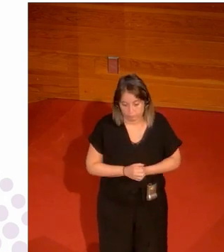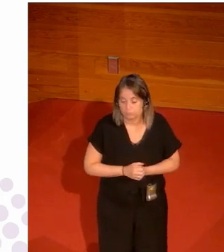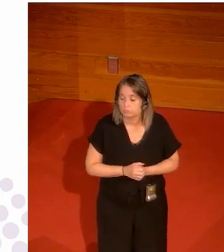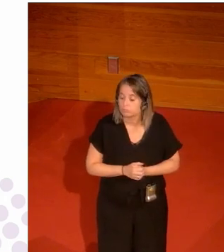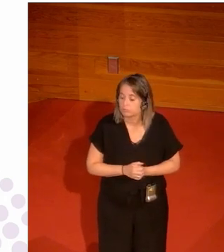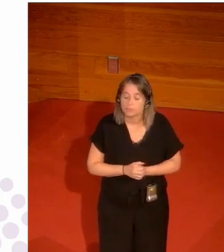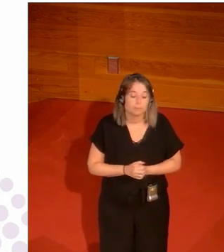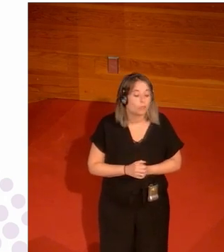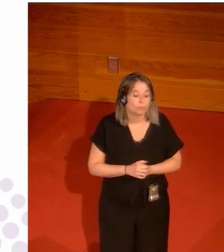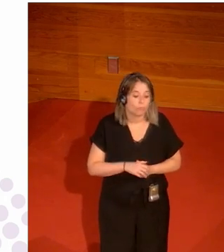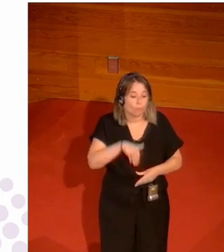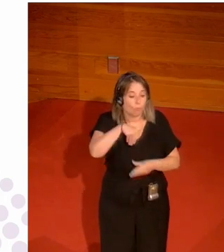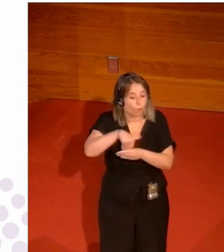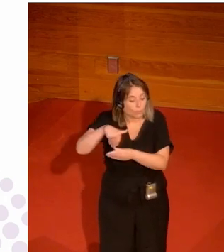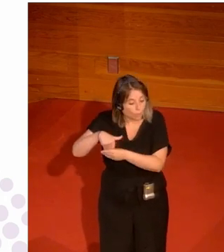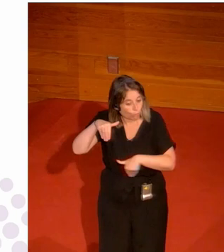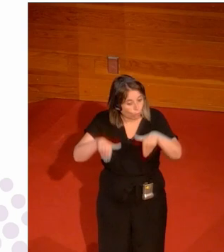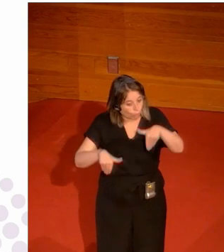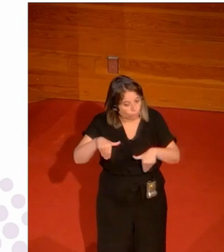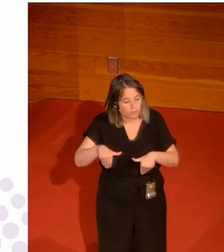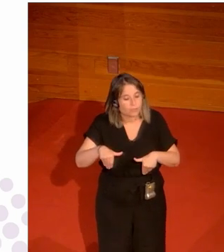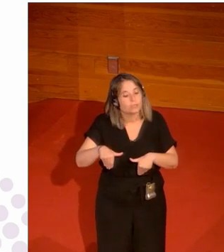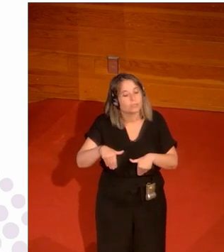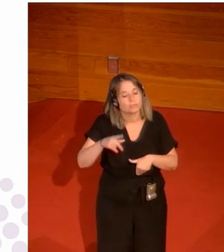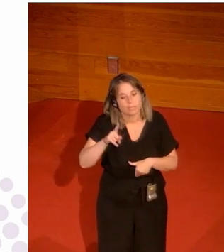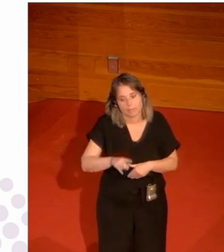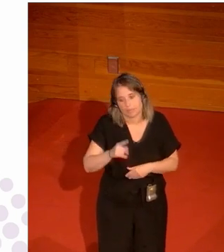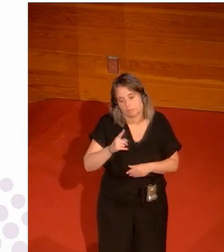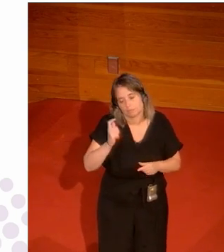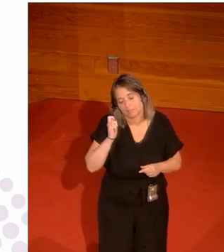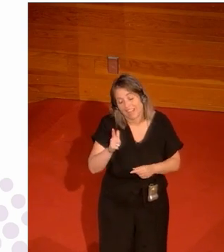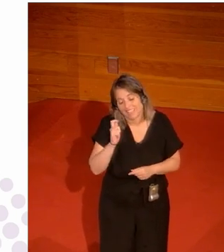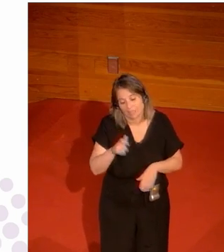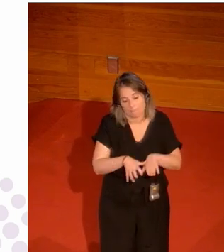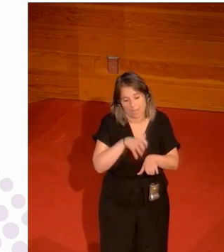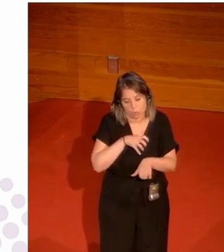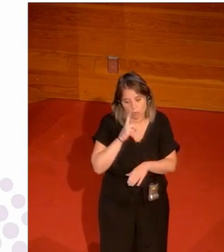pero es por votación y por conocimiento de ellos normalmente casi todos